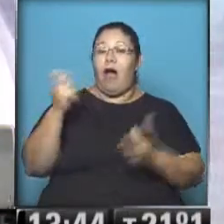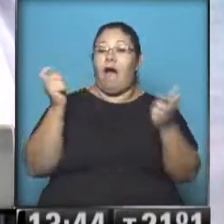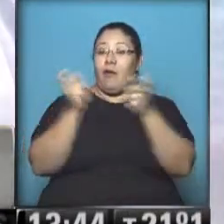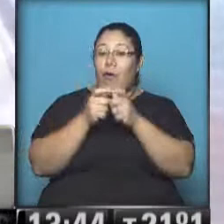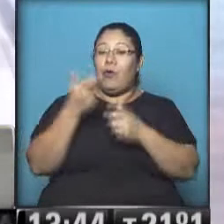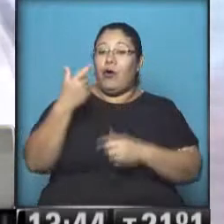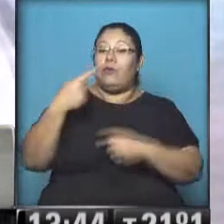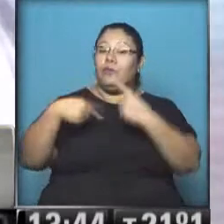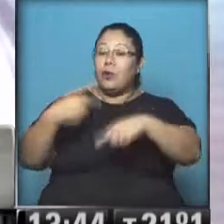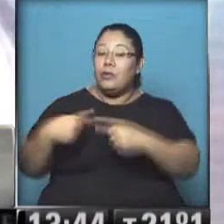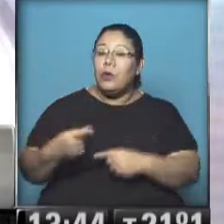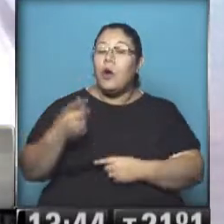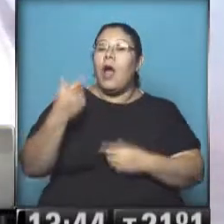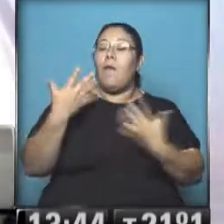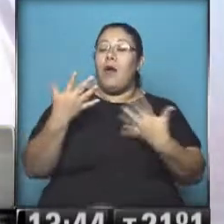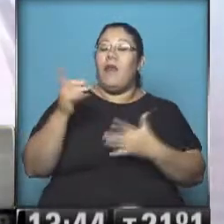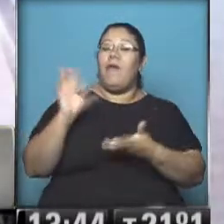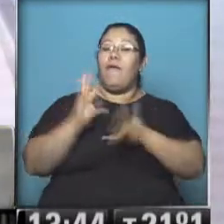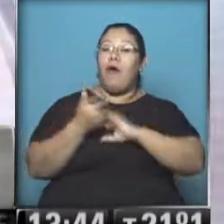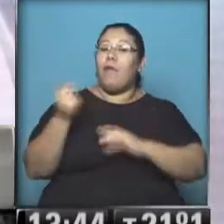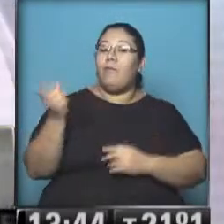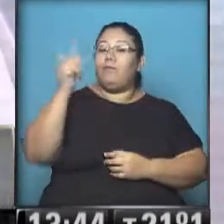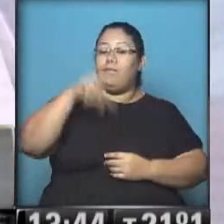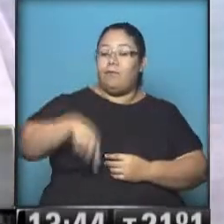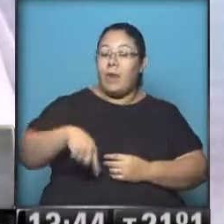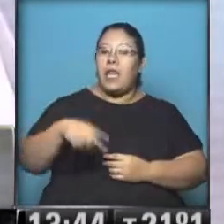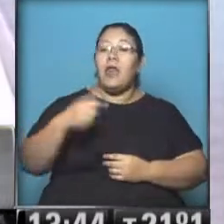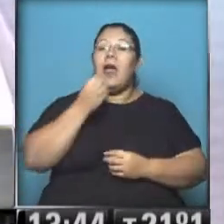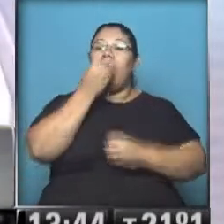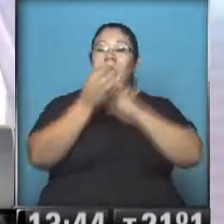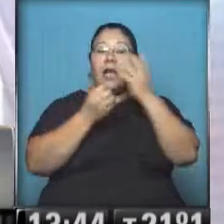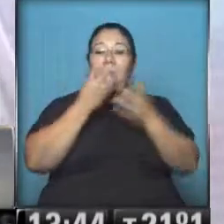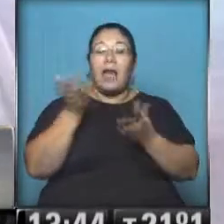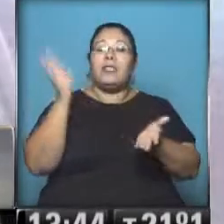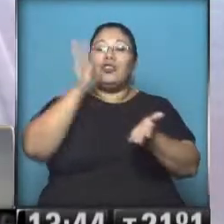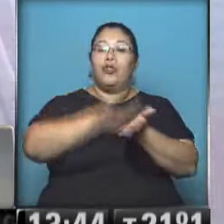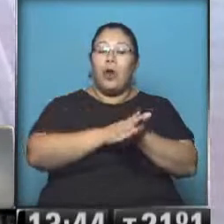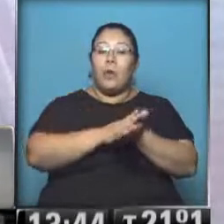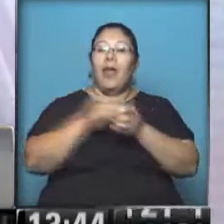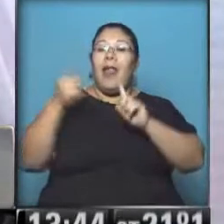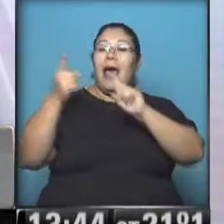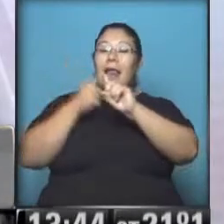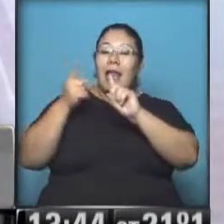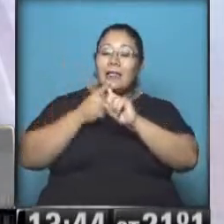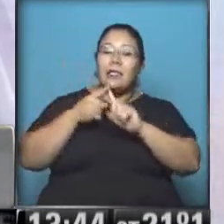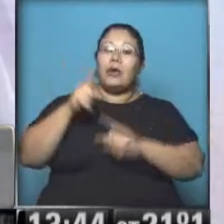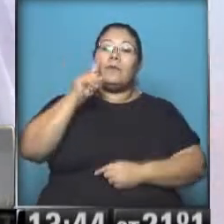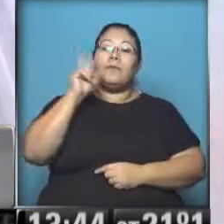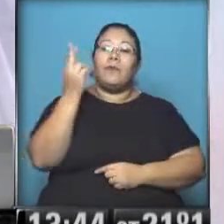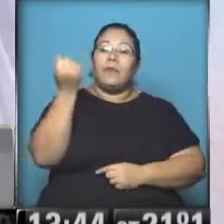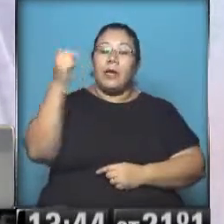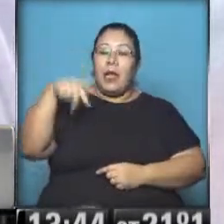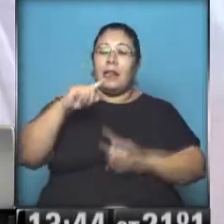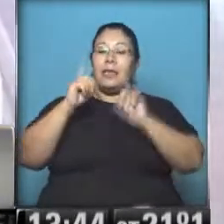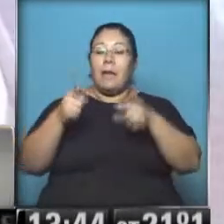tema, con la relación con Irán, con inclusive todo lo que tiene que ver con la relación que tuvo Nisman con Jaime Stiuso,